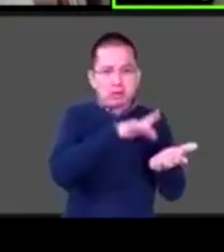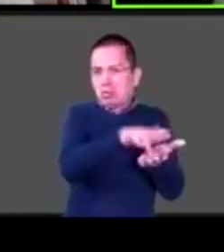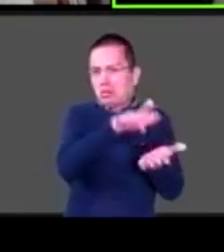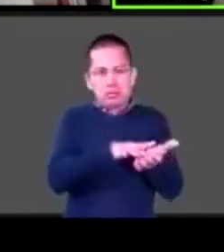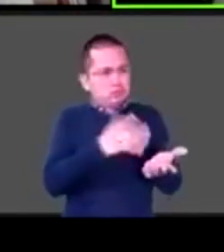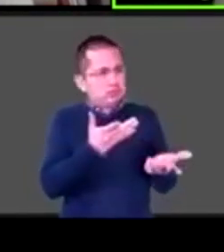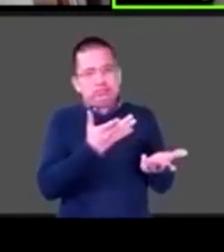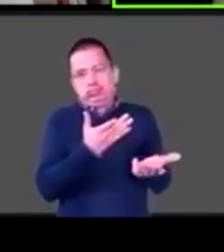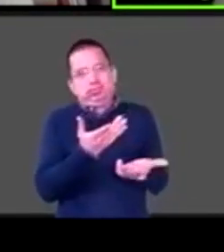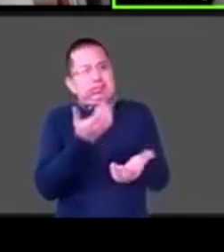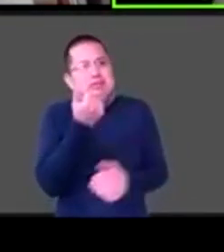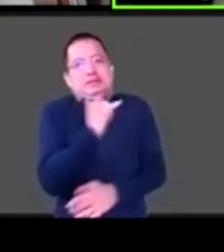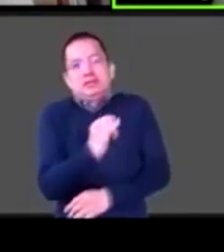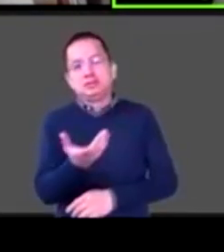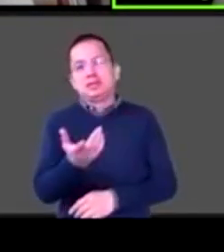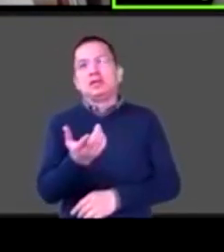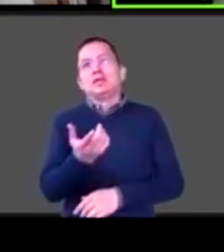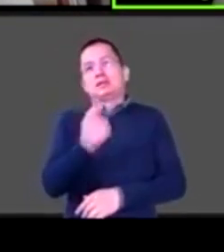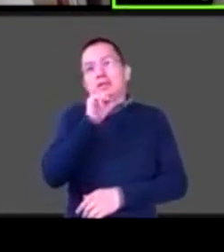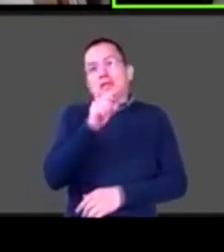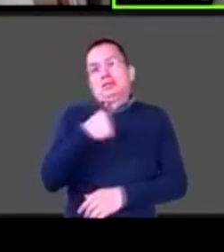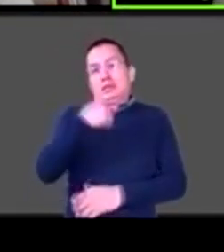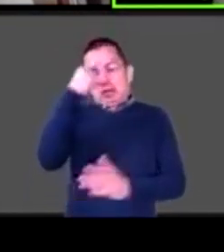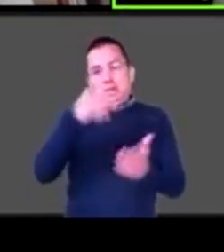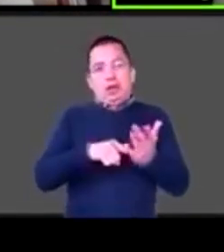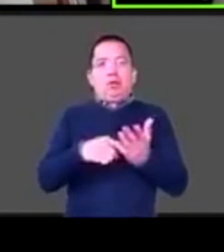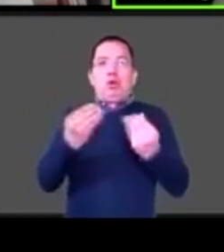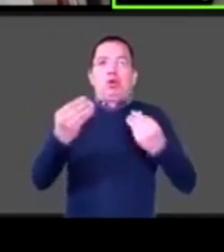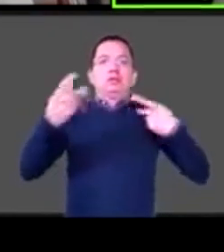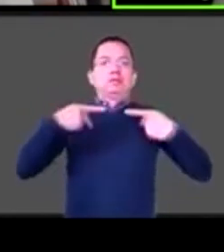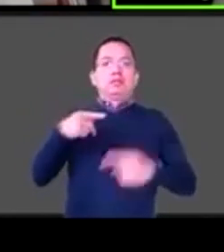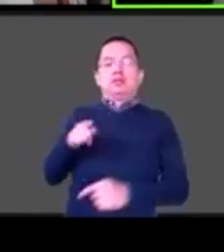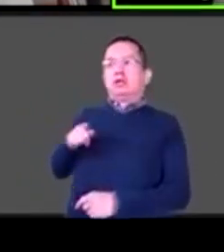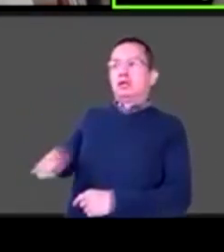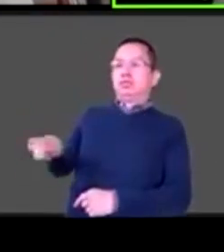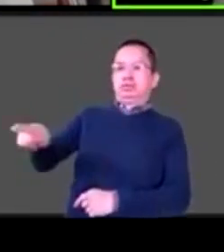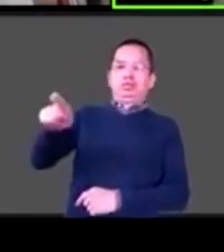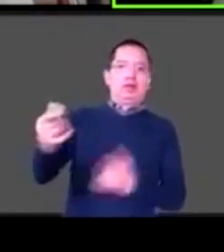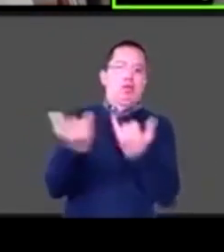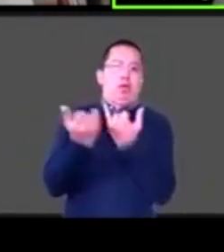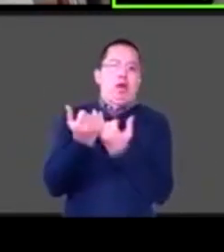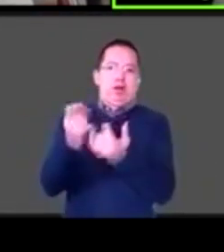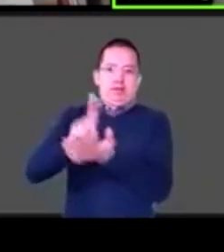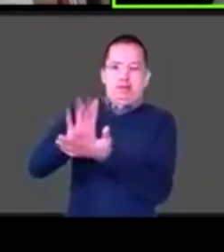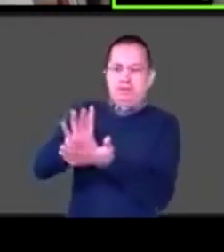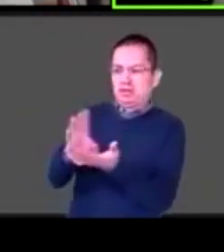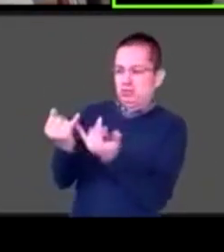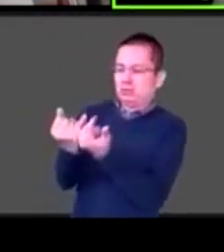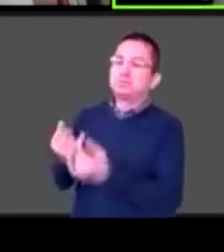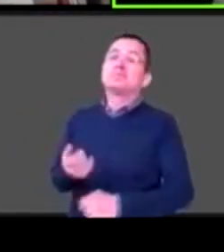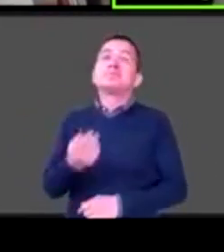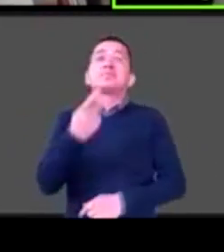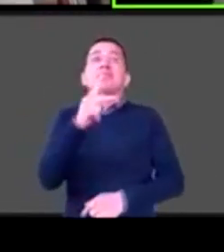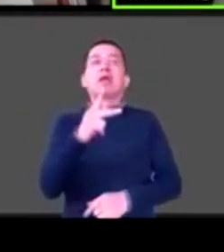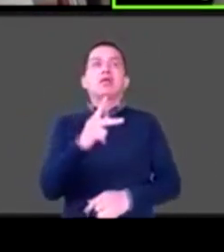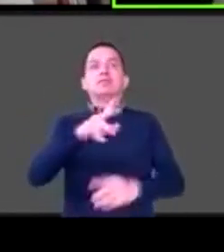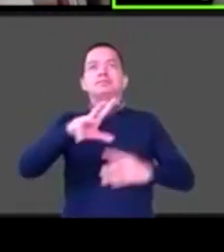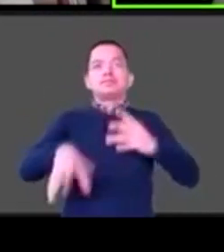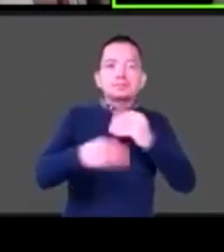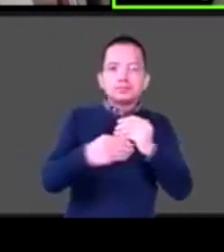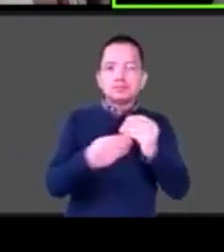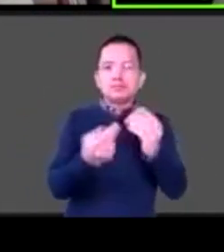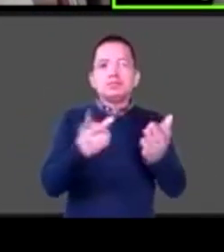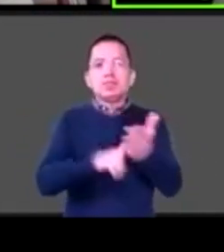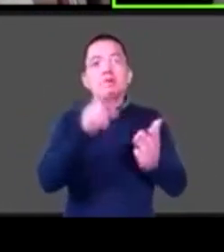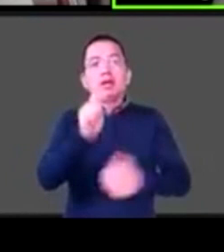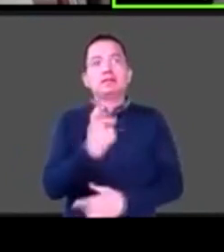El proceso de duelo, ¿no? El proceso de duelo para un chavo con discapacidad intelectual, pues también ha sido todo un reto. En el principio estaba muy